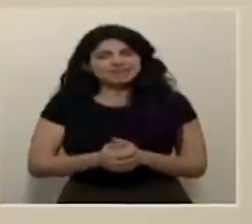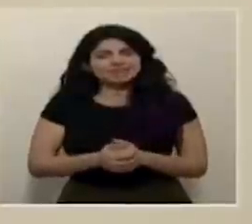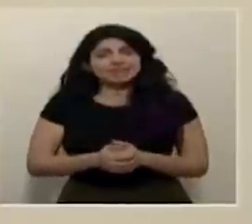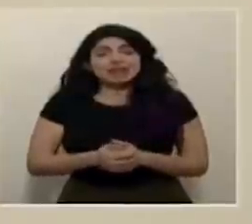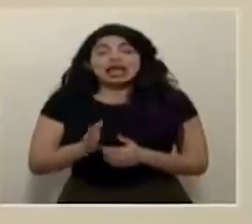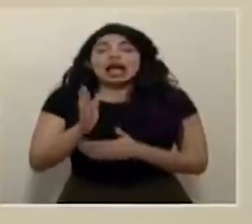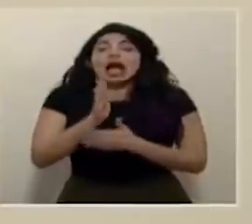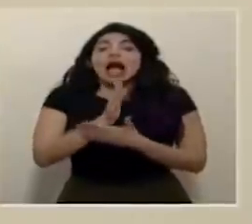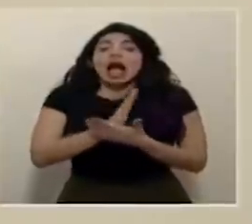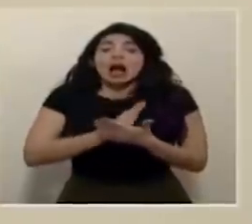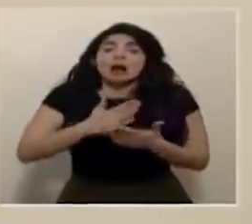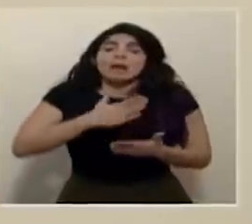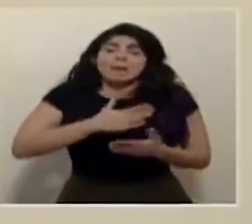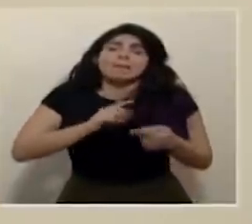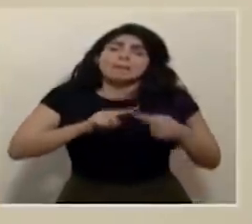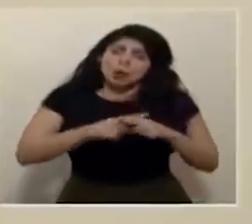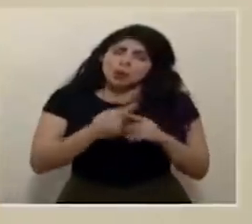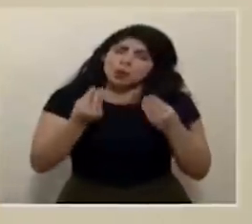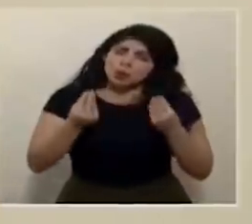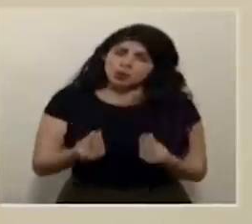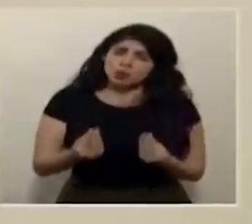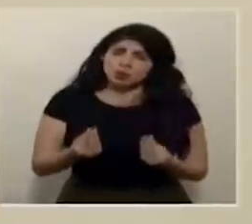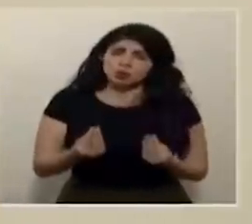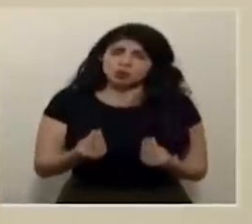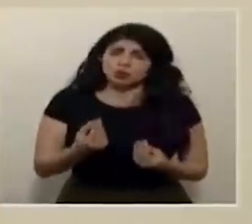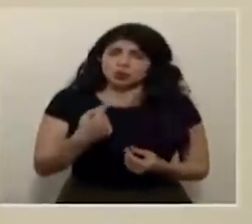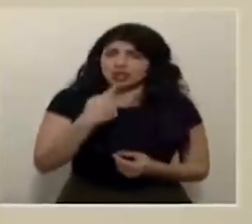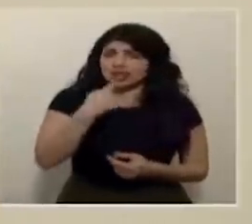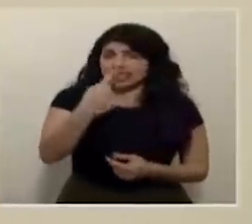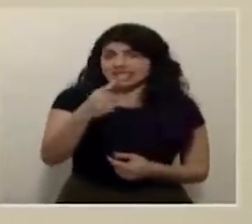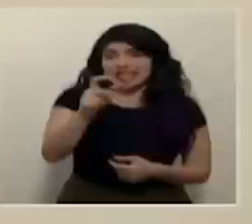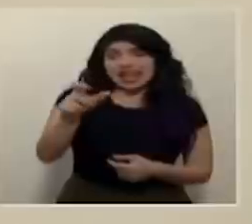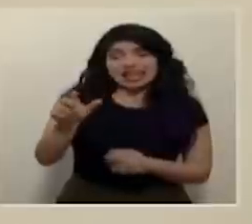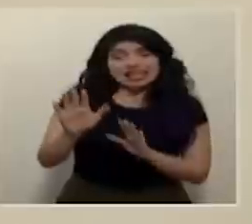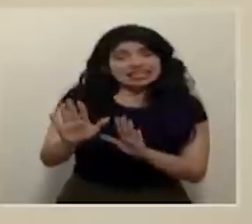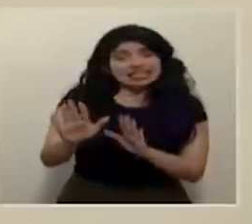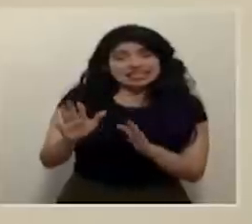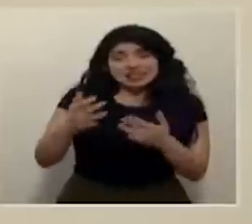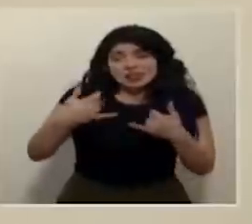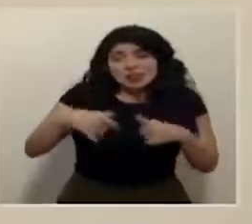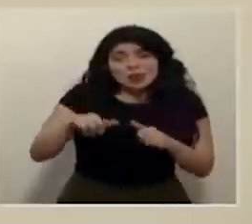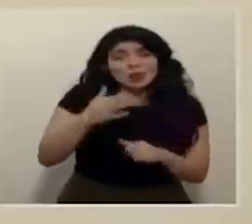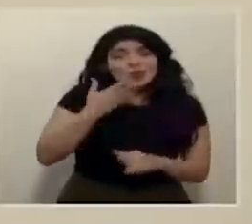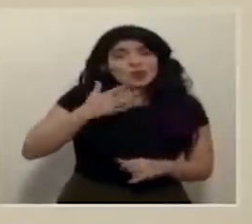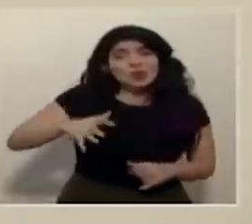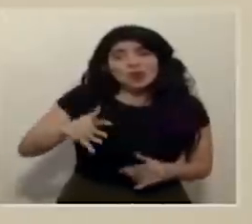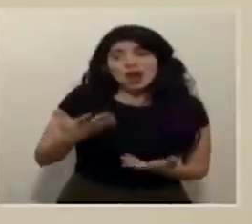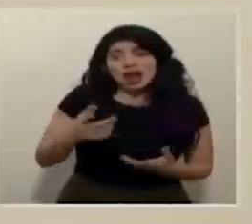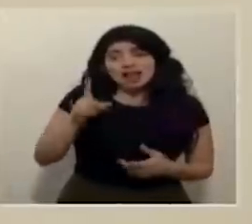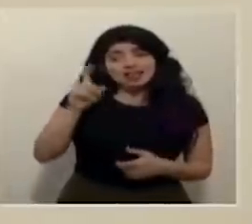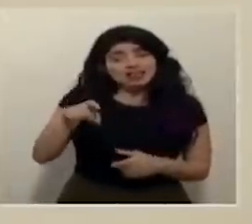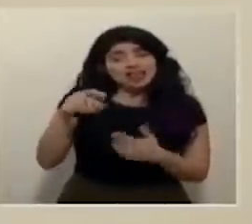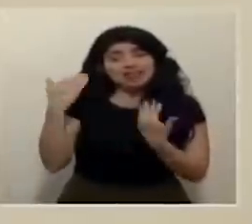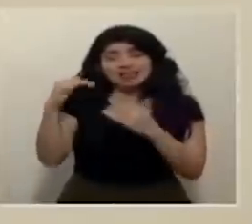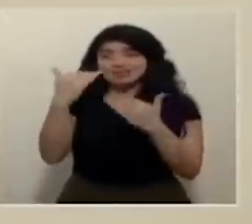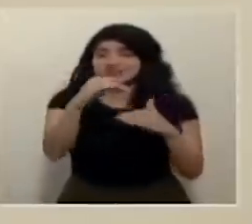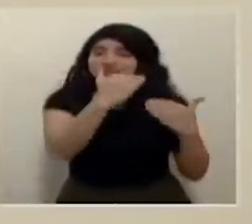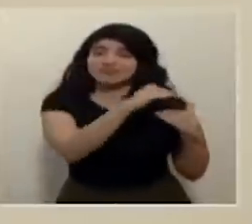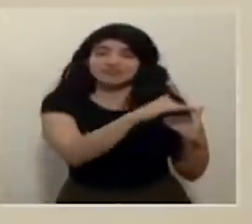aunque me duele muchísimo tener que decirle a mucha gente todavía estamos en alerta naranja y tenemos que ser restrictivos